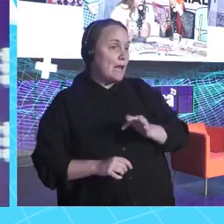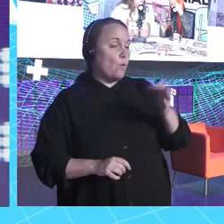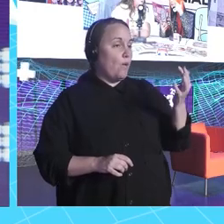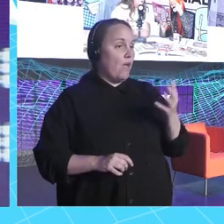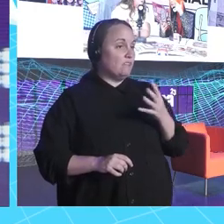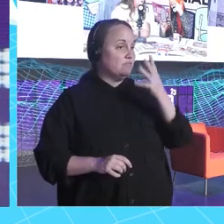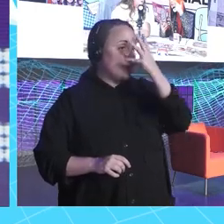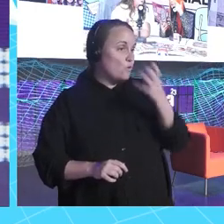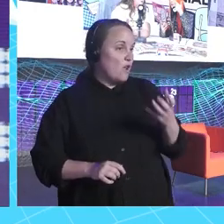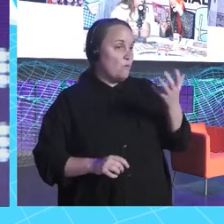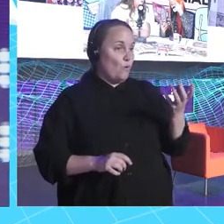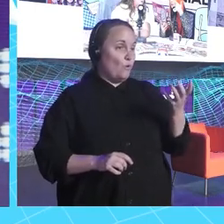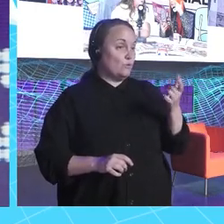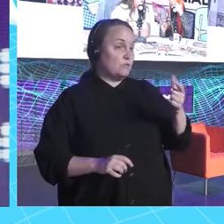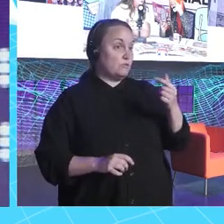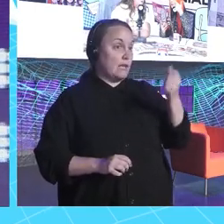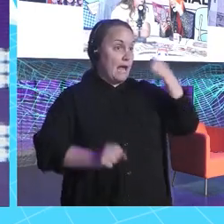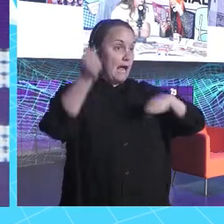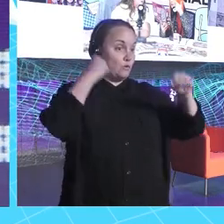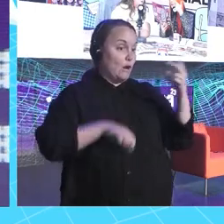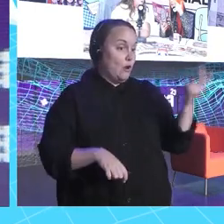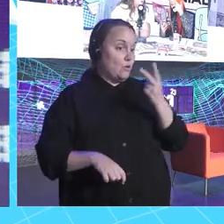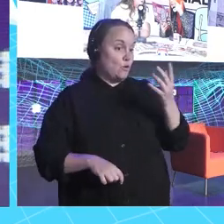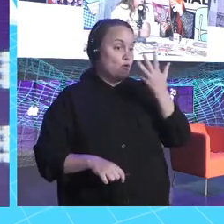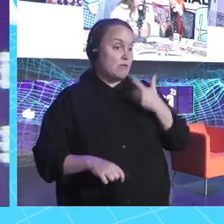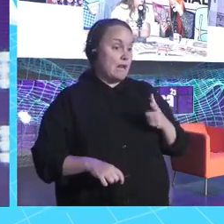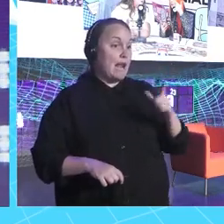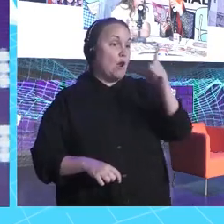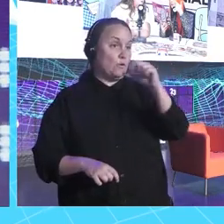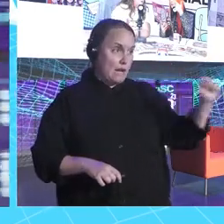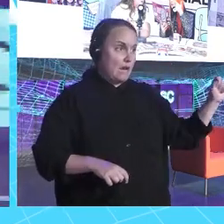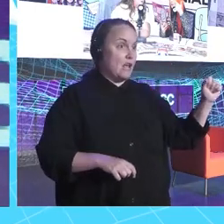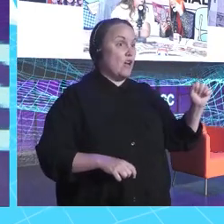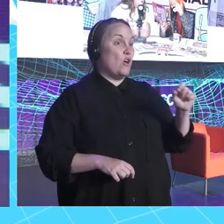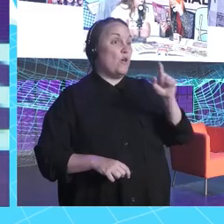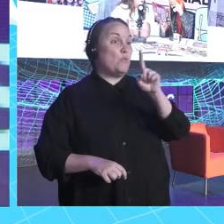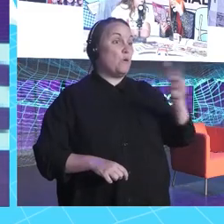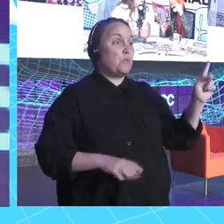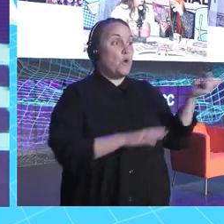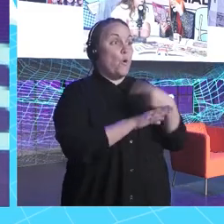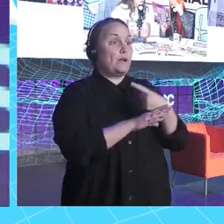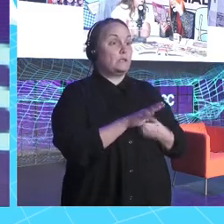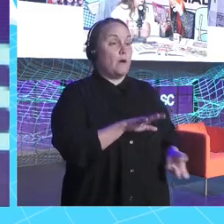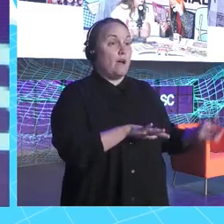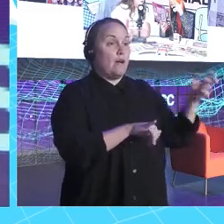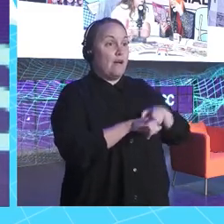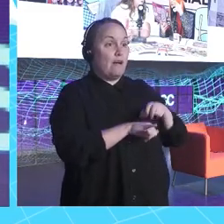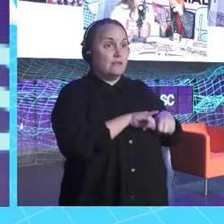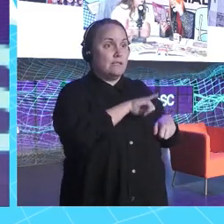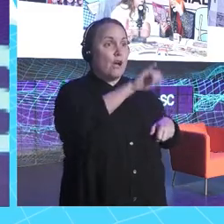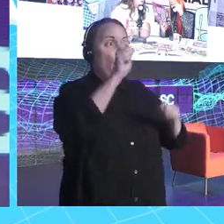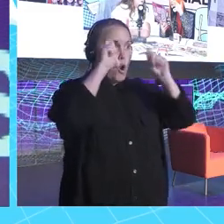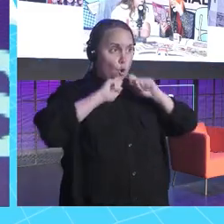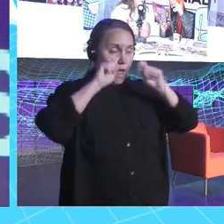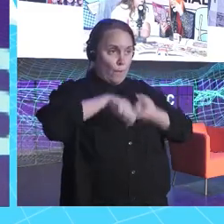Ángeles, el vuelo dura 12 horas. Yo me pasé 12 horas llorando. Pero no estoy exagerando. Estoy que...